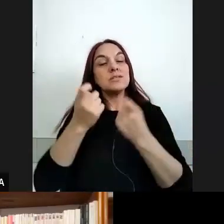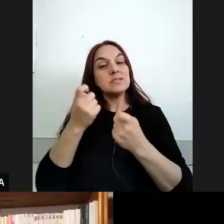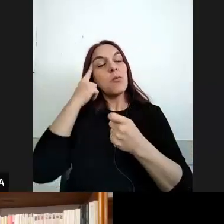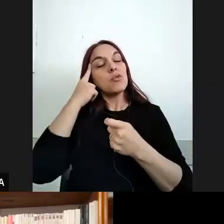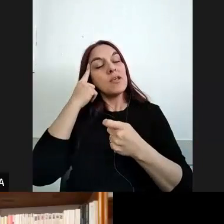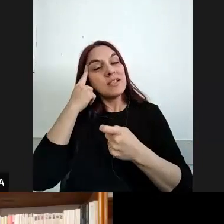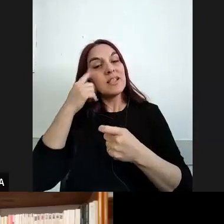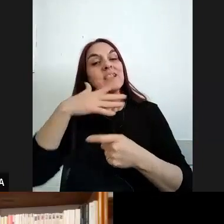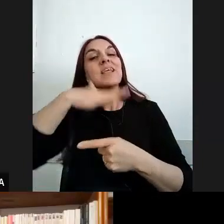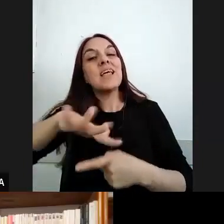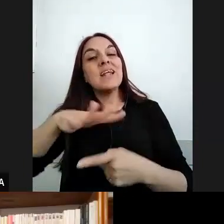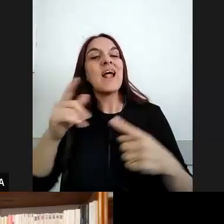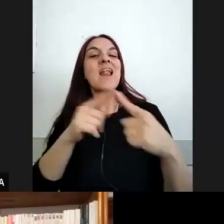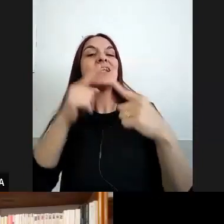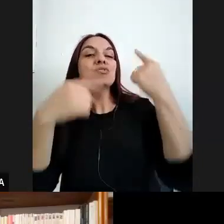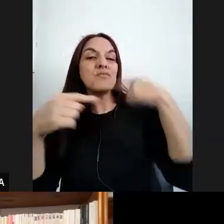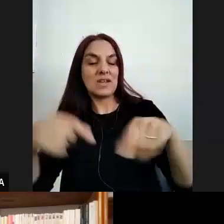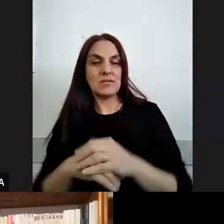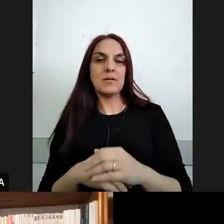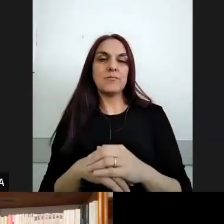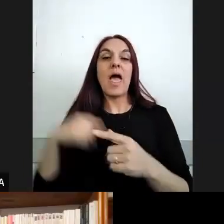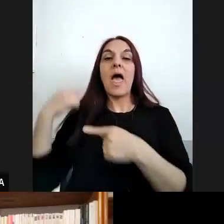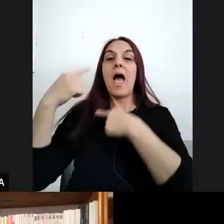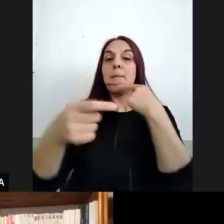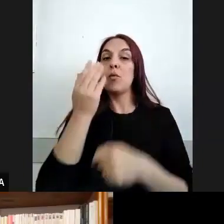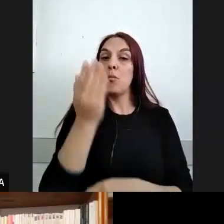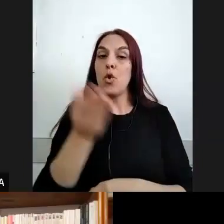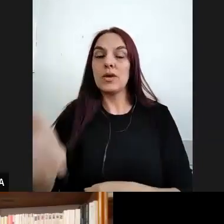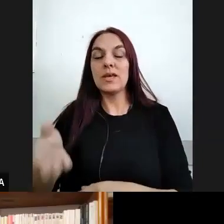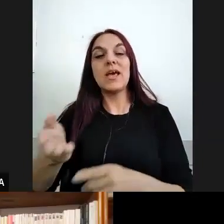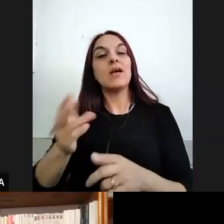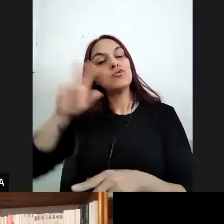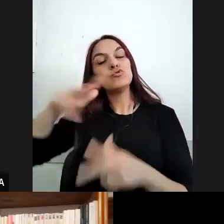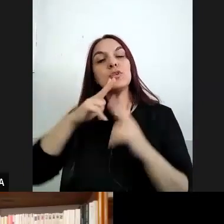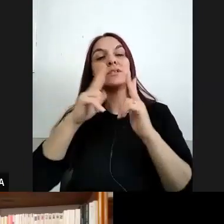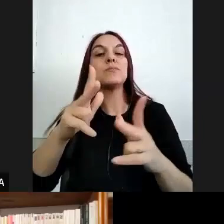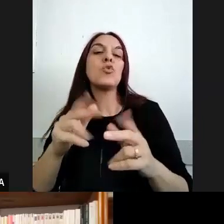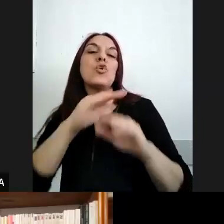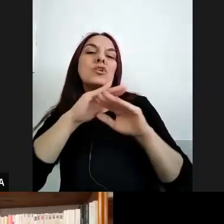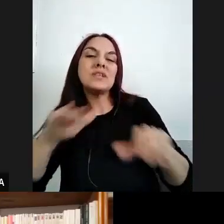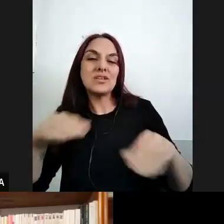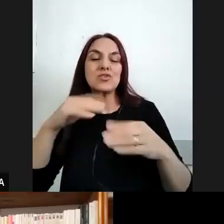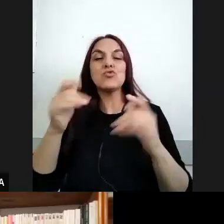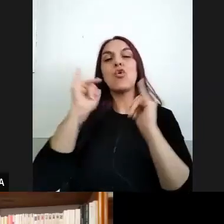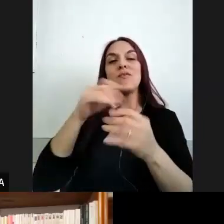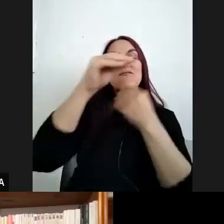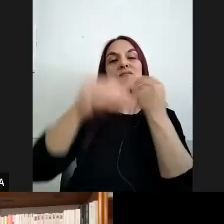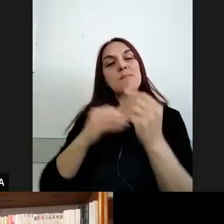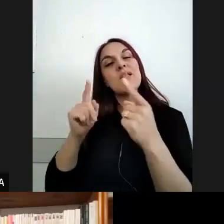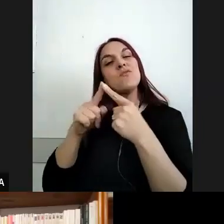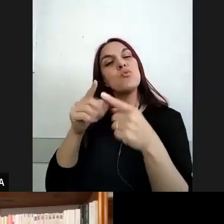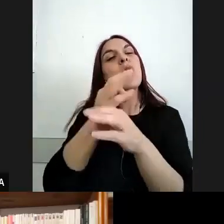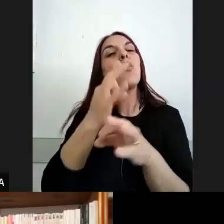desde la antropología abordamos como los niños los jóvenes las familias se vinculan con la escolaridad